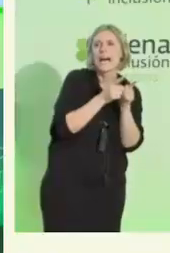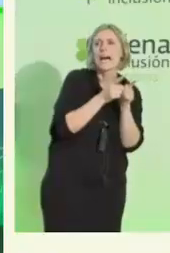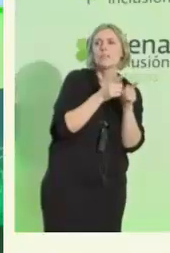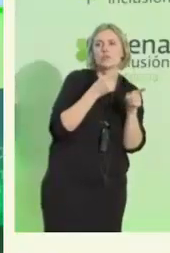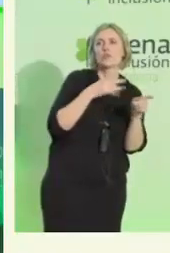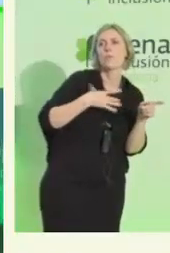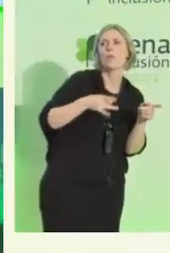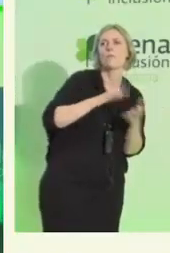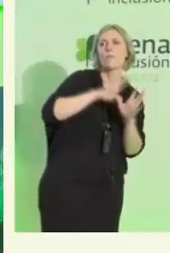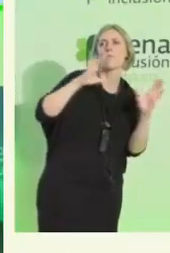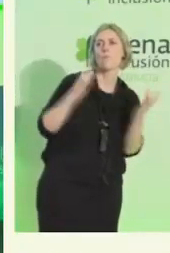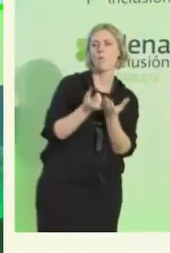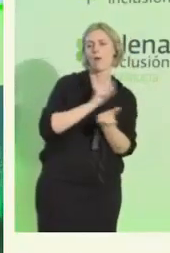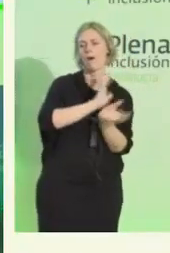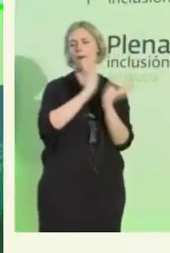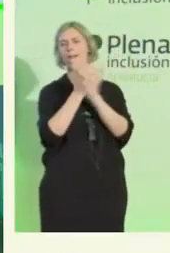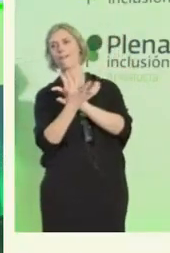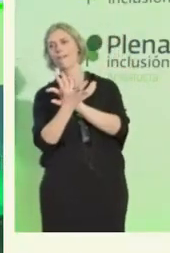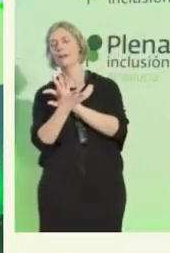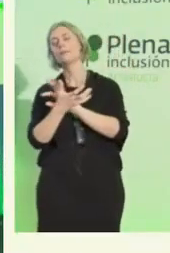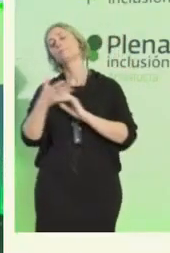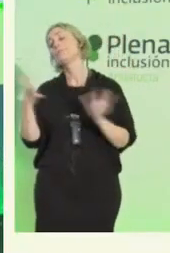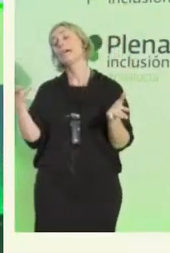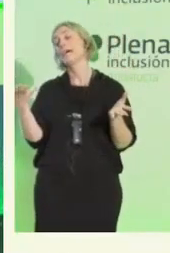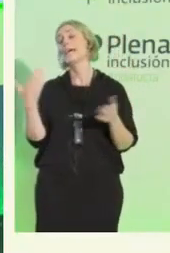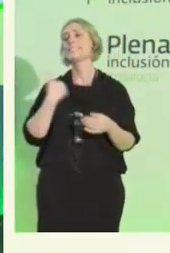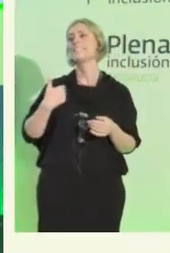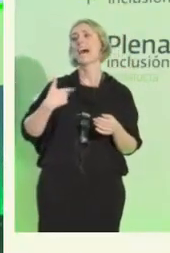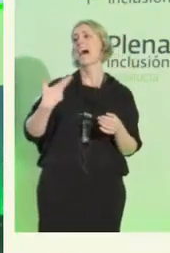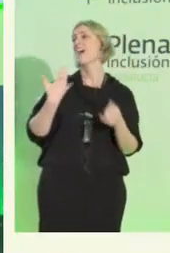Bueno, hemos llegado al final de este encuentro.